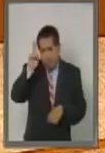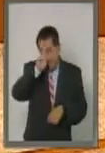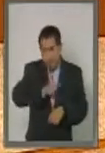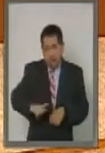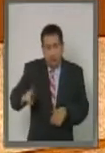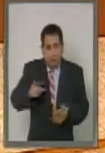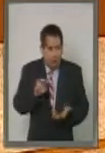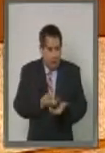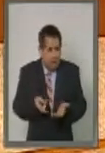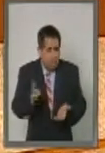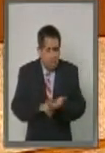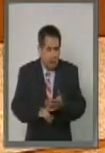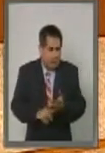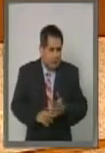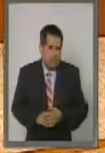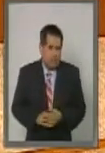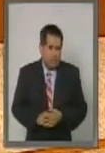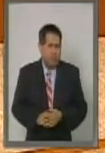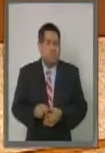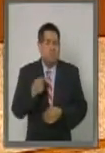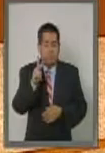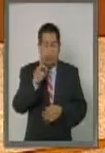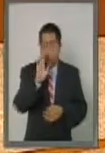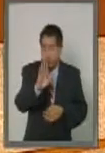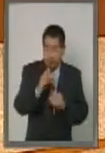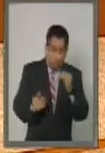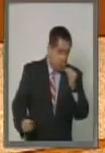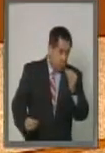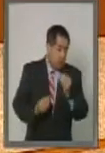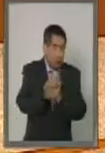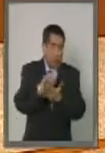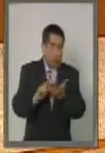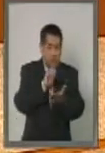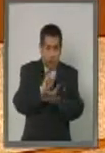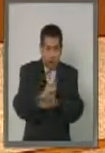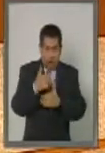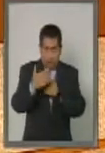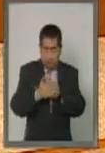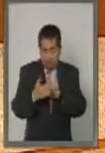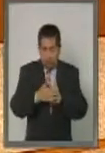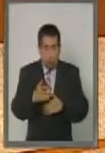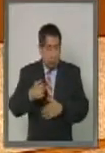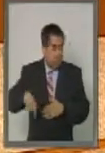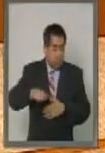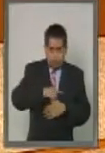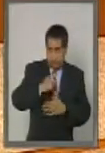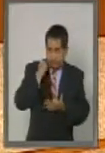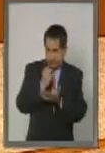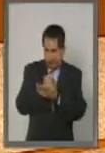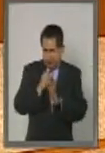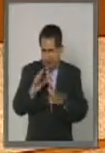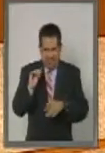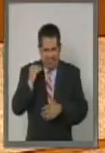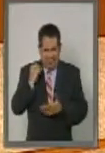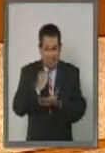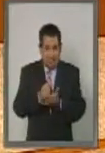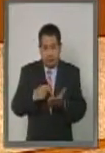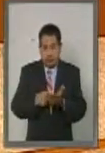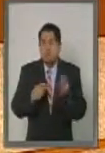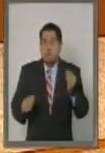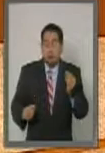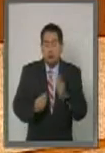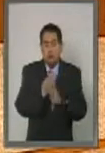instancia. Sin embargo, con el nuevo marco normativo que hemos aprobado recientemente en donde se